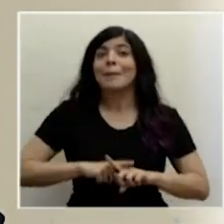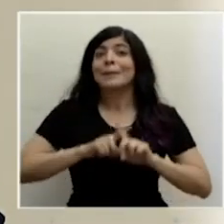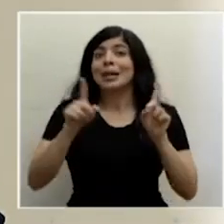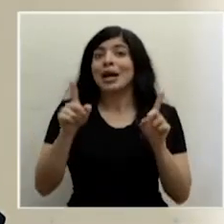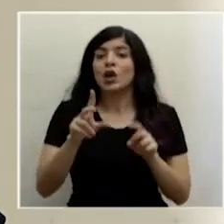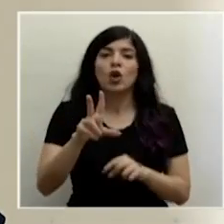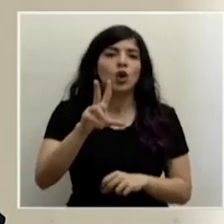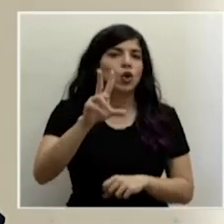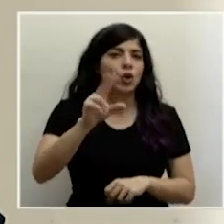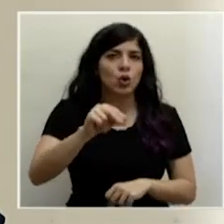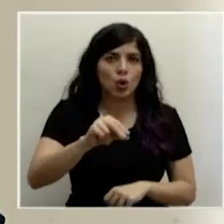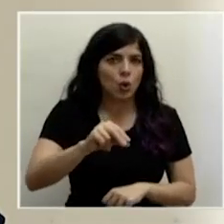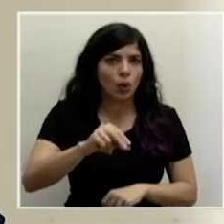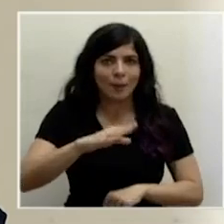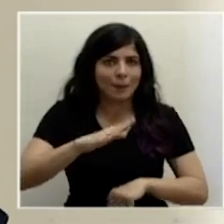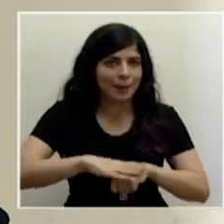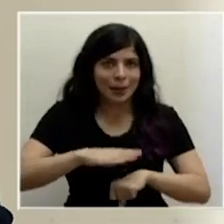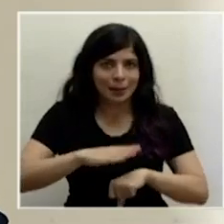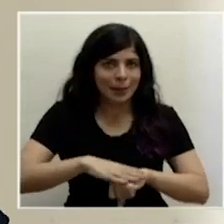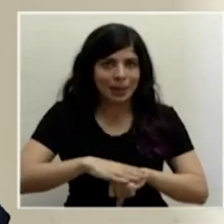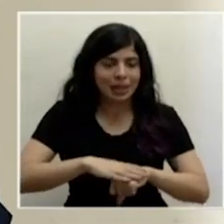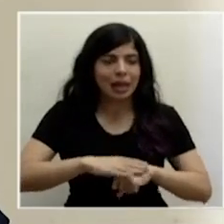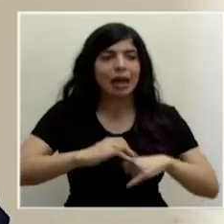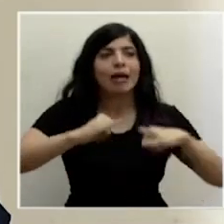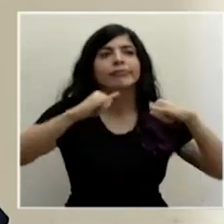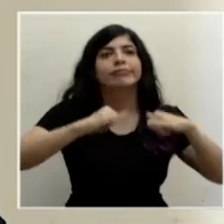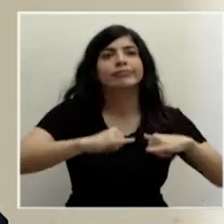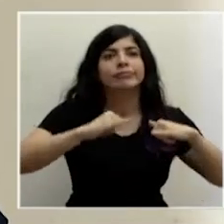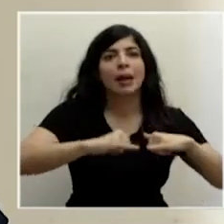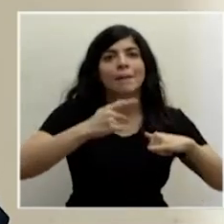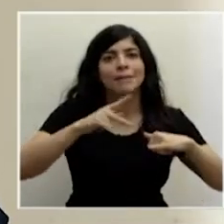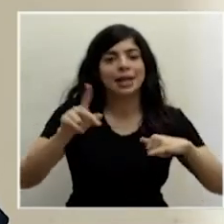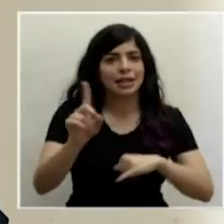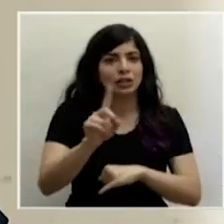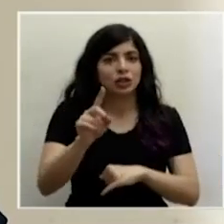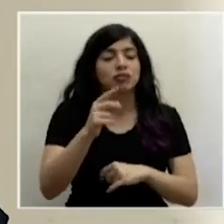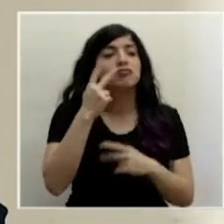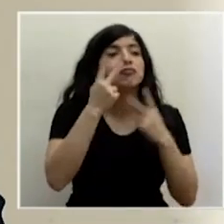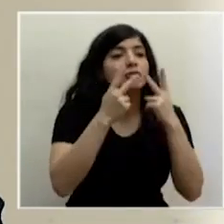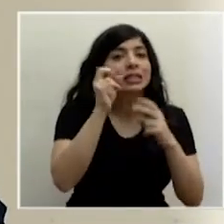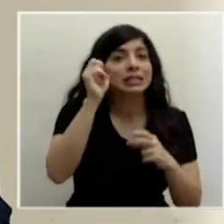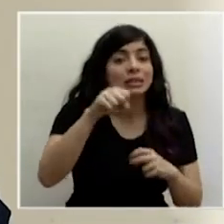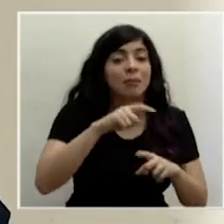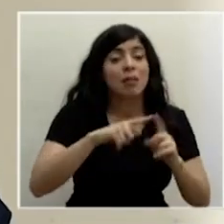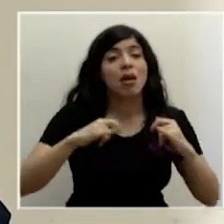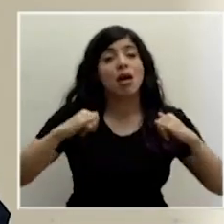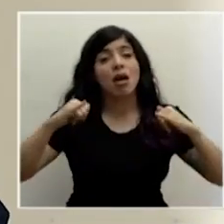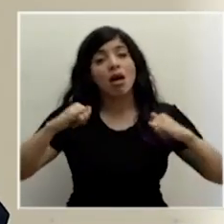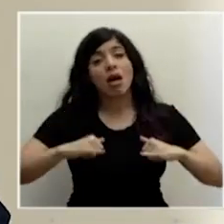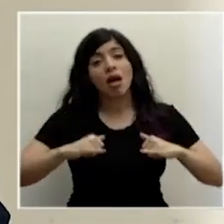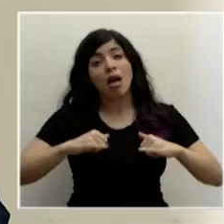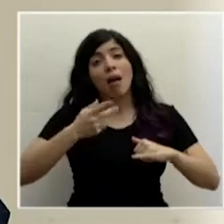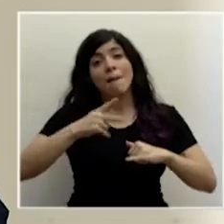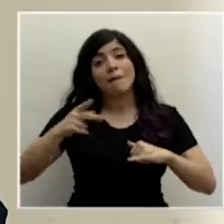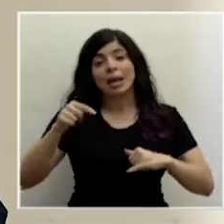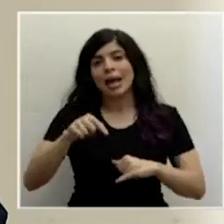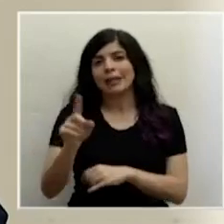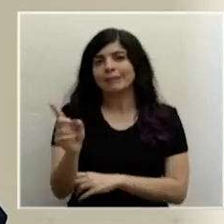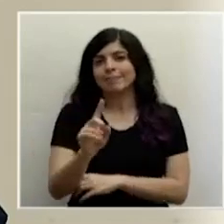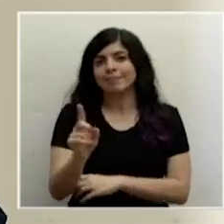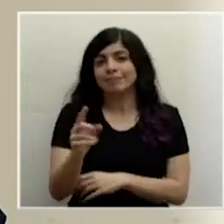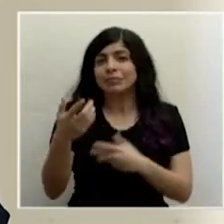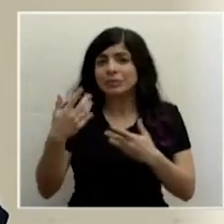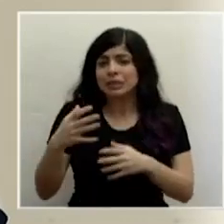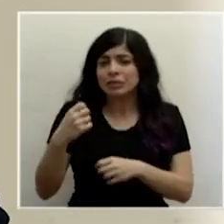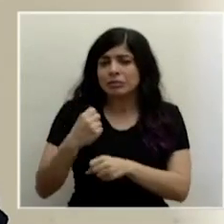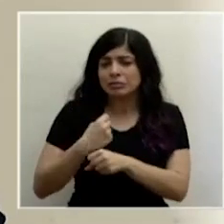a permitir el permanecer en la playa. El permanecer en la playa es algo que venimos trabajando